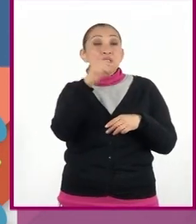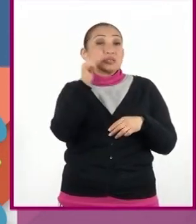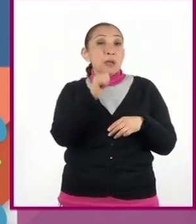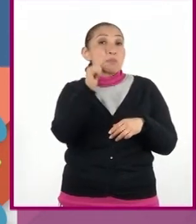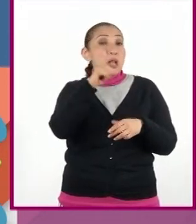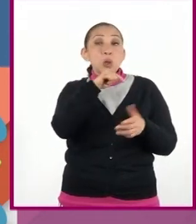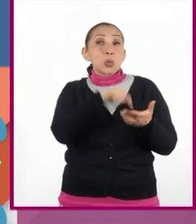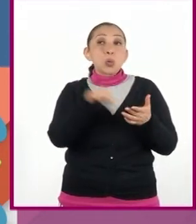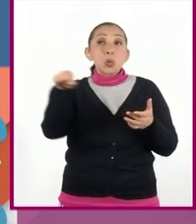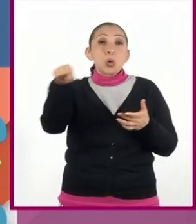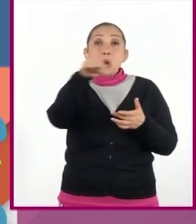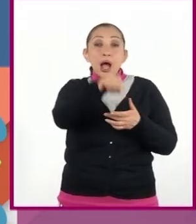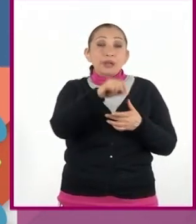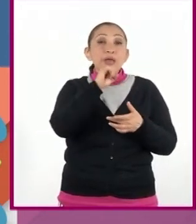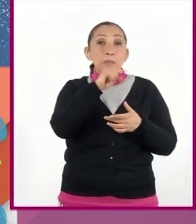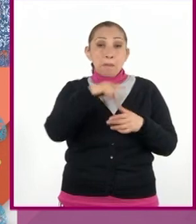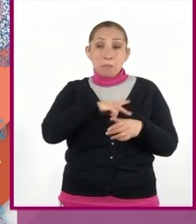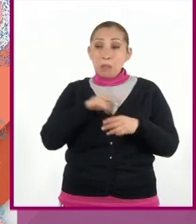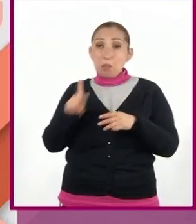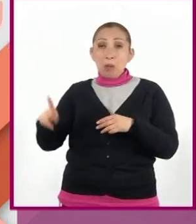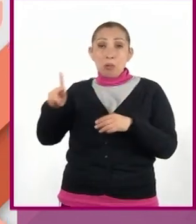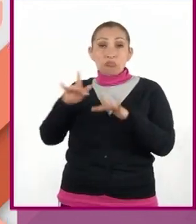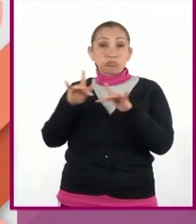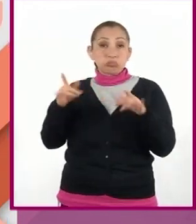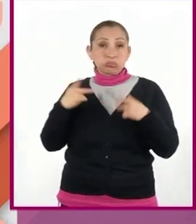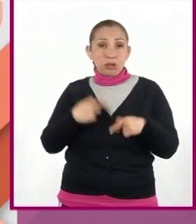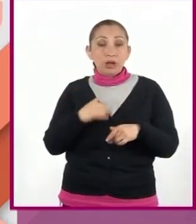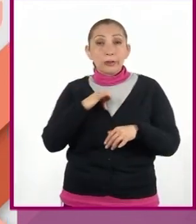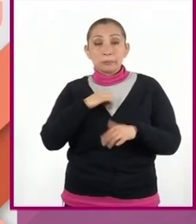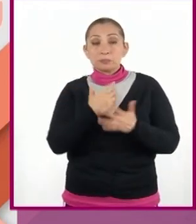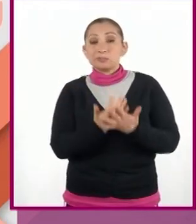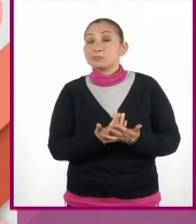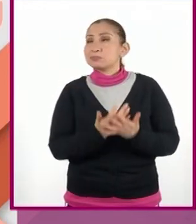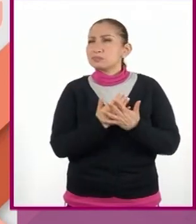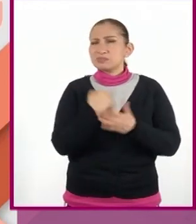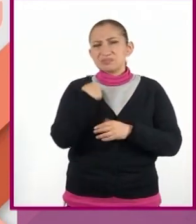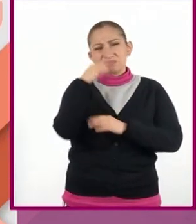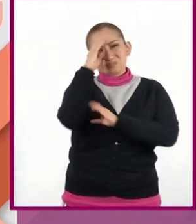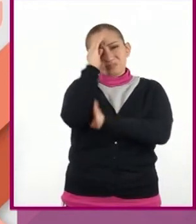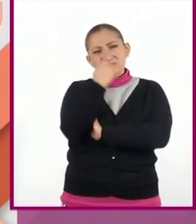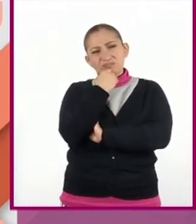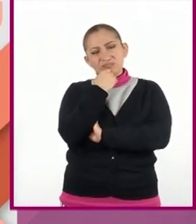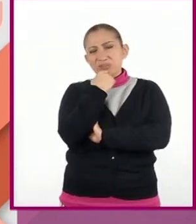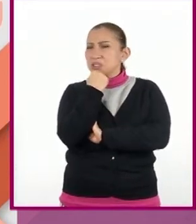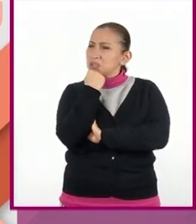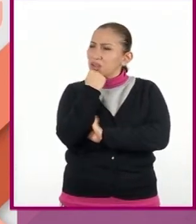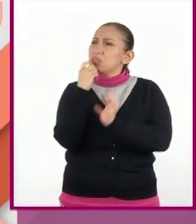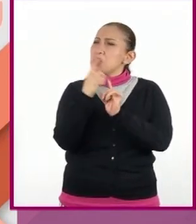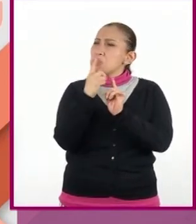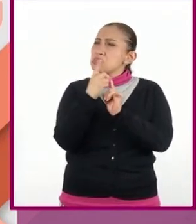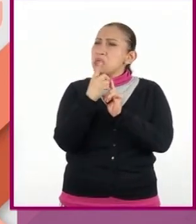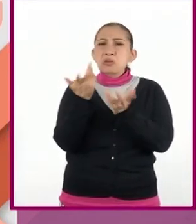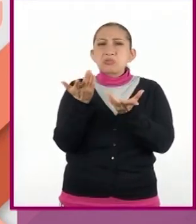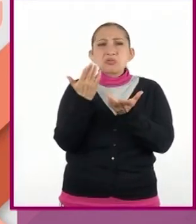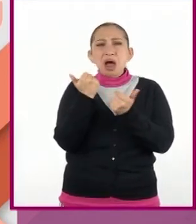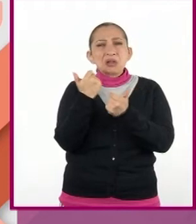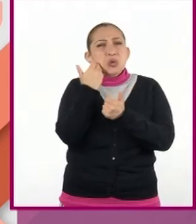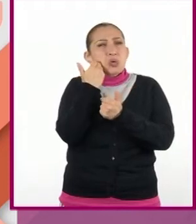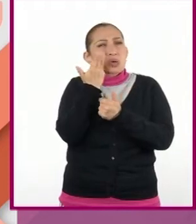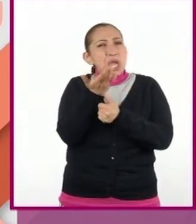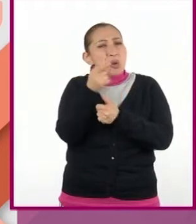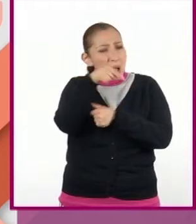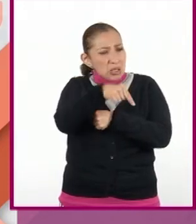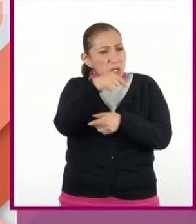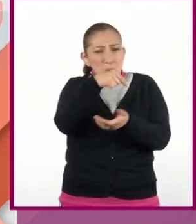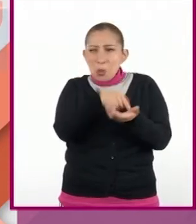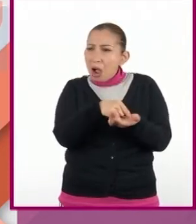estos lugares y también en mi pueblo. Esperando, pensé, ¿de dónde, si ni siquiera tenía la intención de